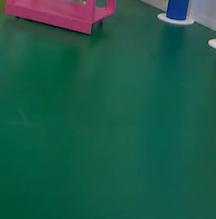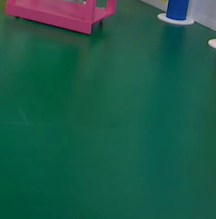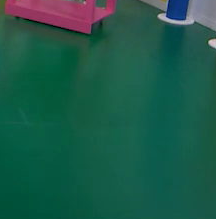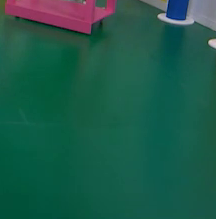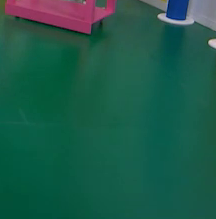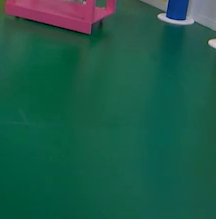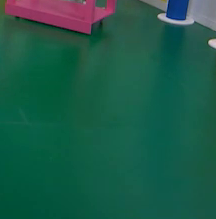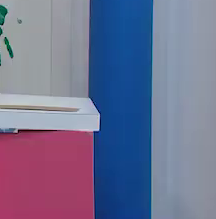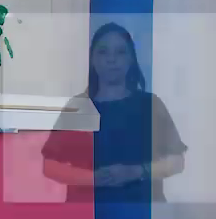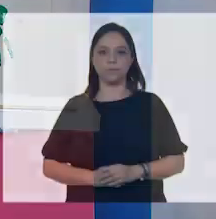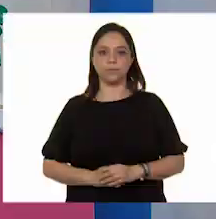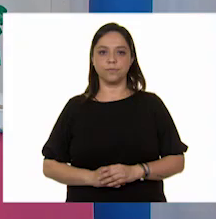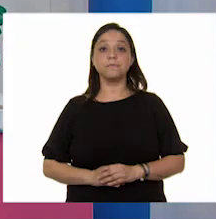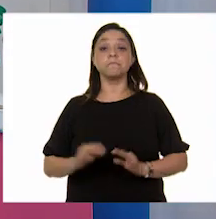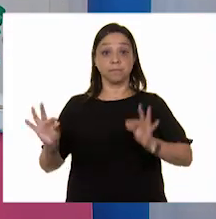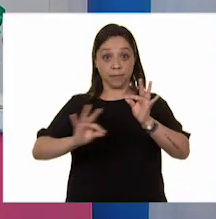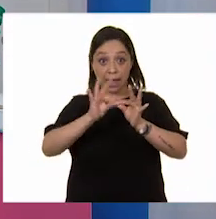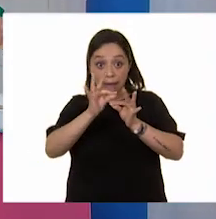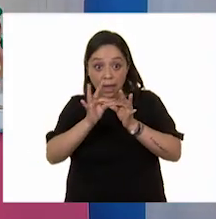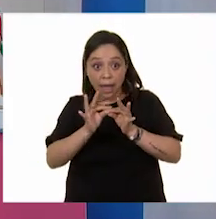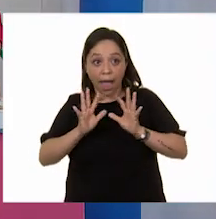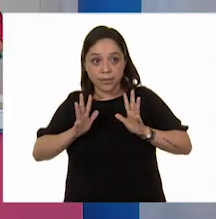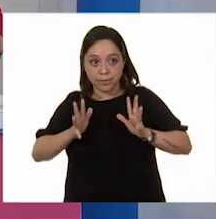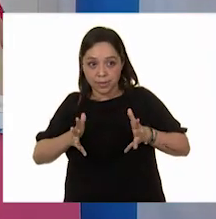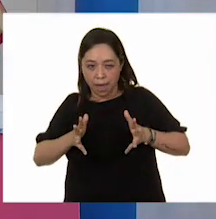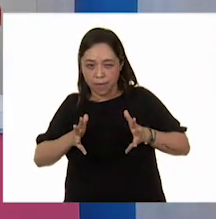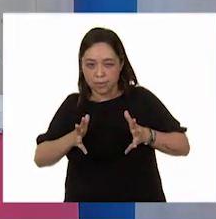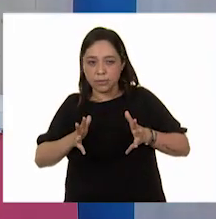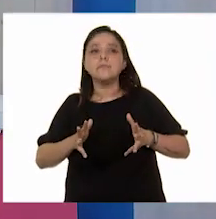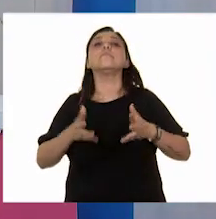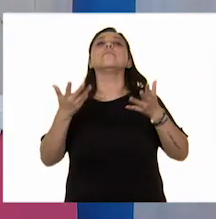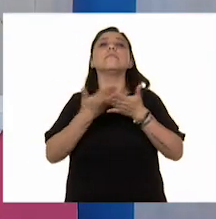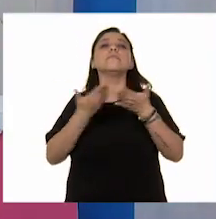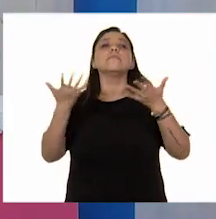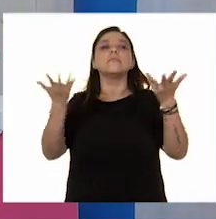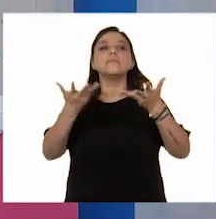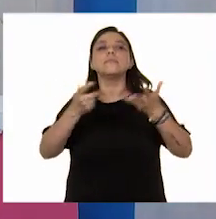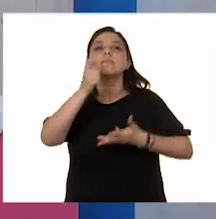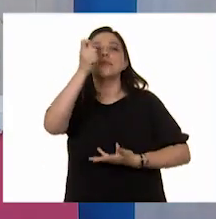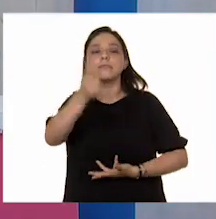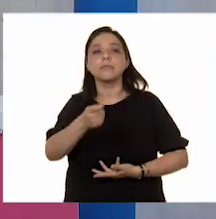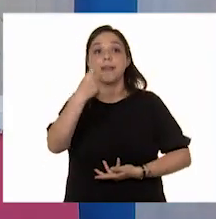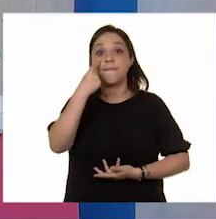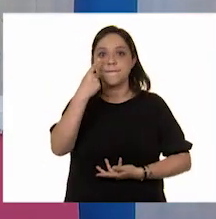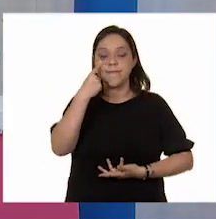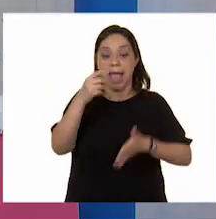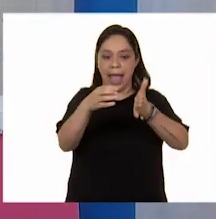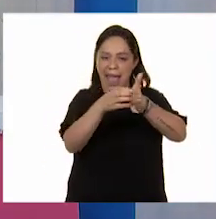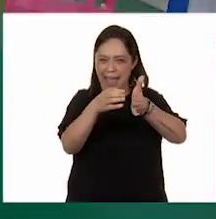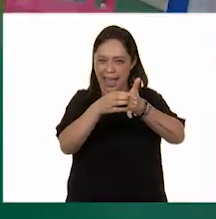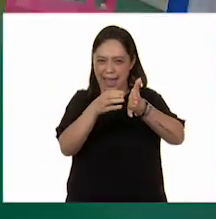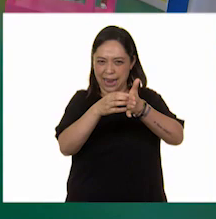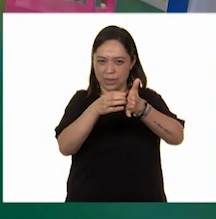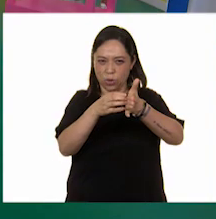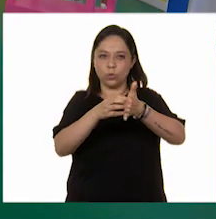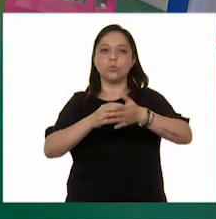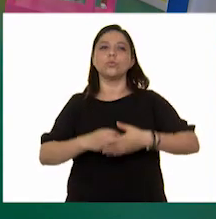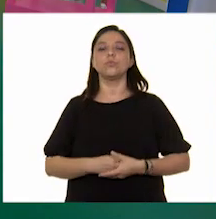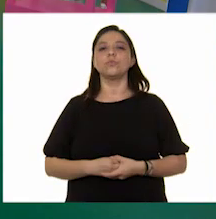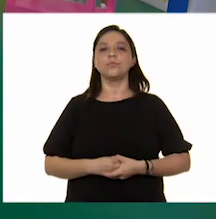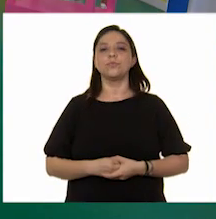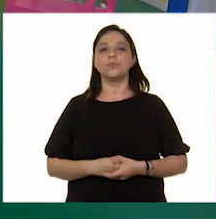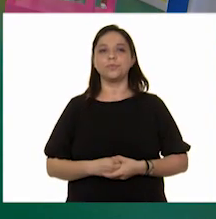Ya que esté así, lo que vamos a hacer es marcar en nuestro cartón que tenemos,